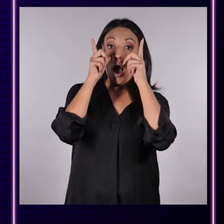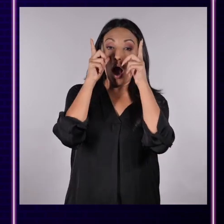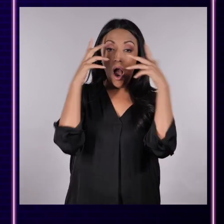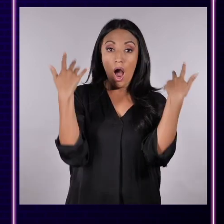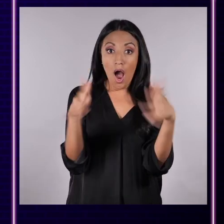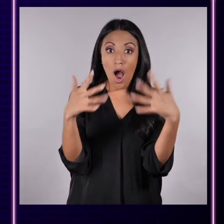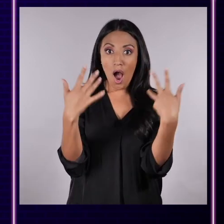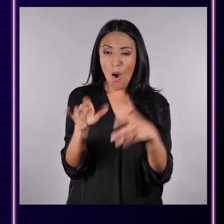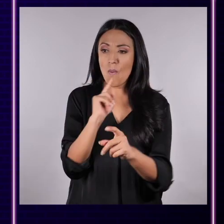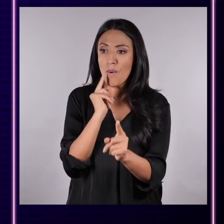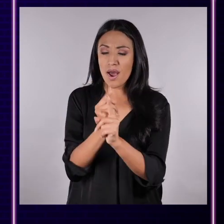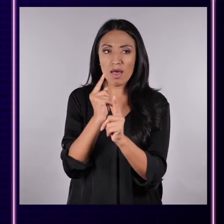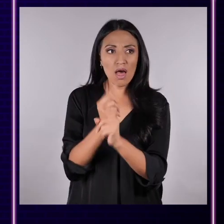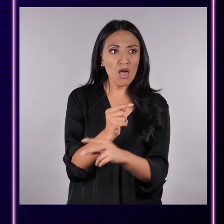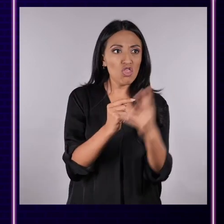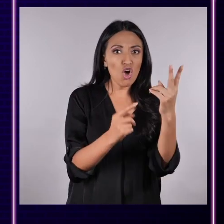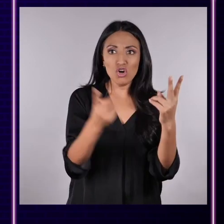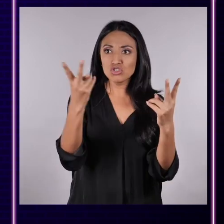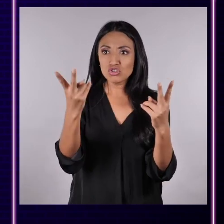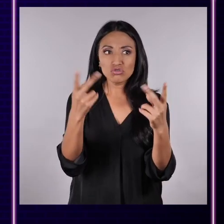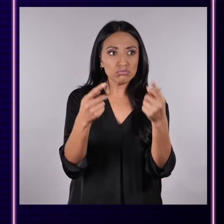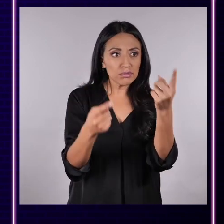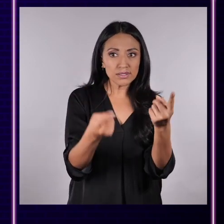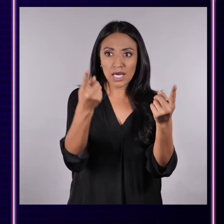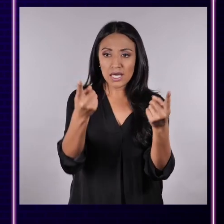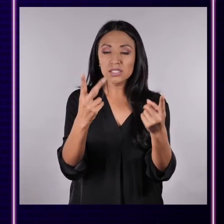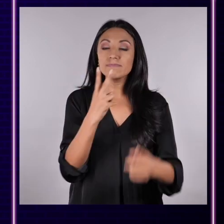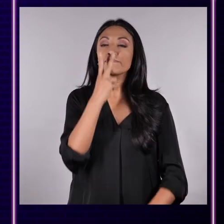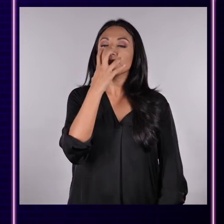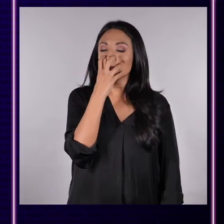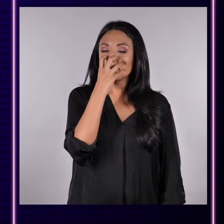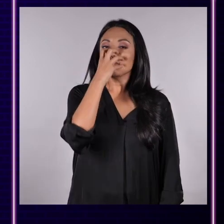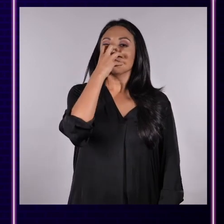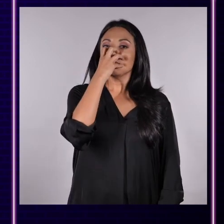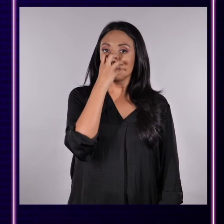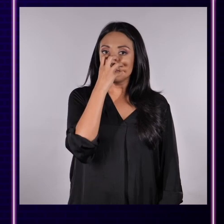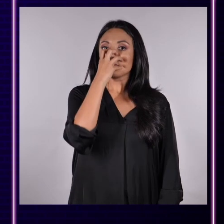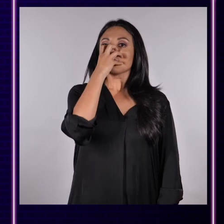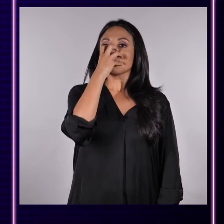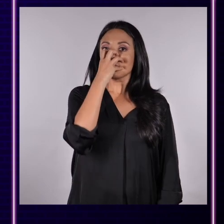¡Guau! Miren, es cierto que los dos usan tanques de aire para respirar.